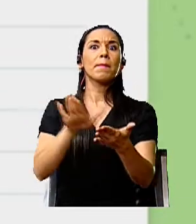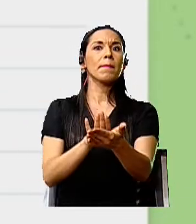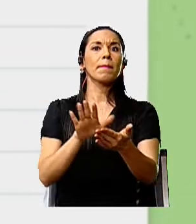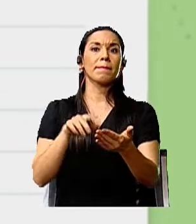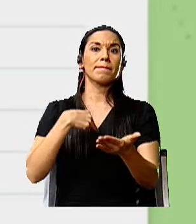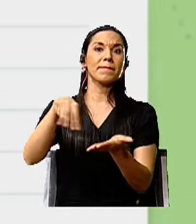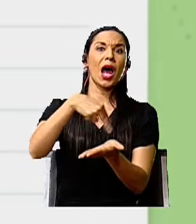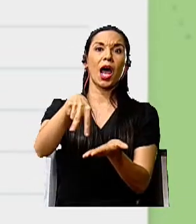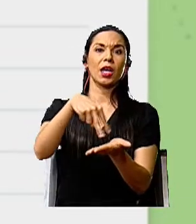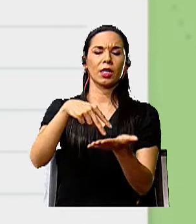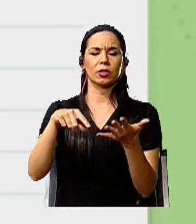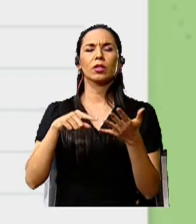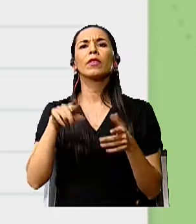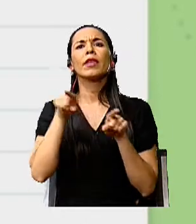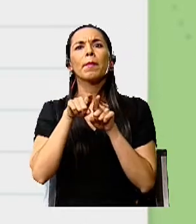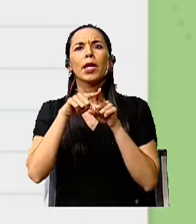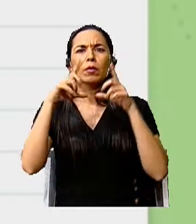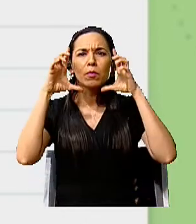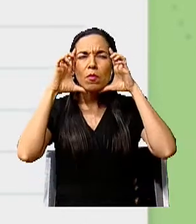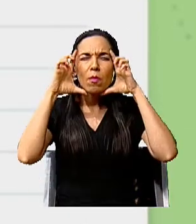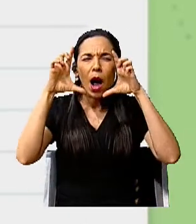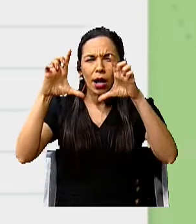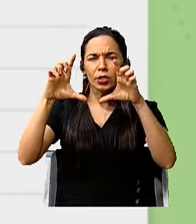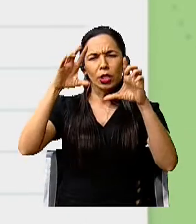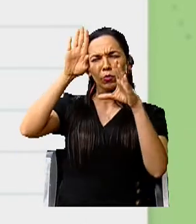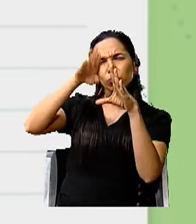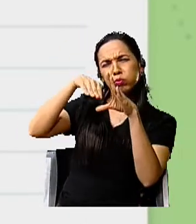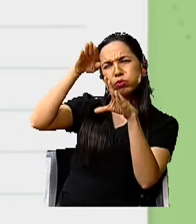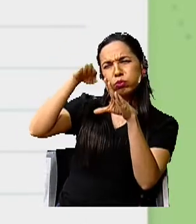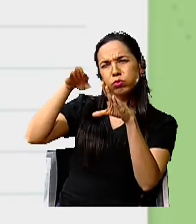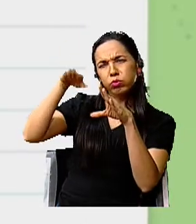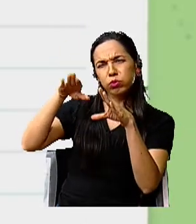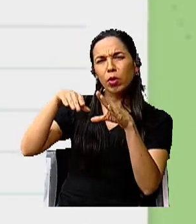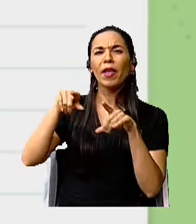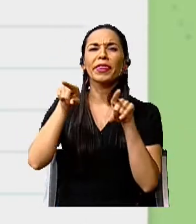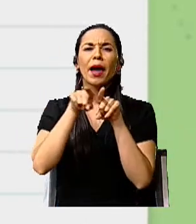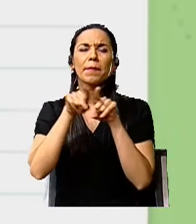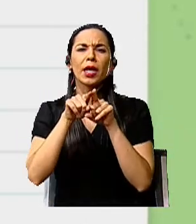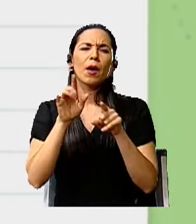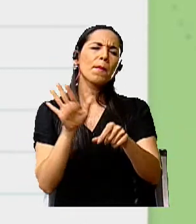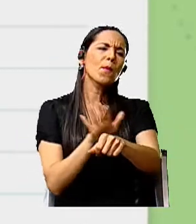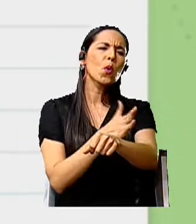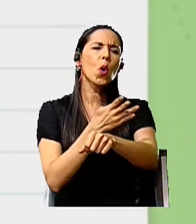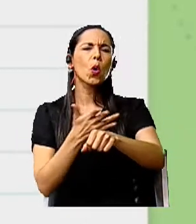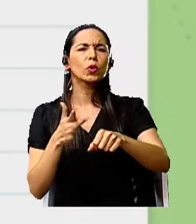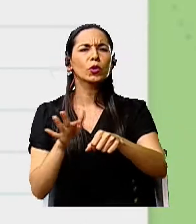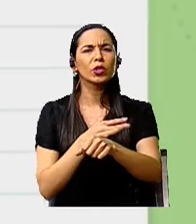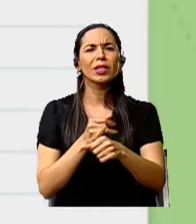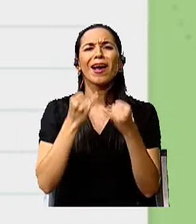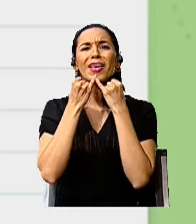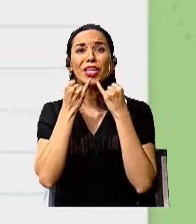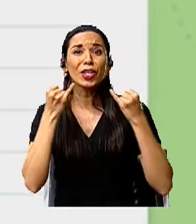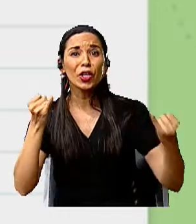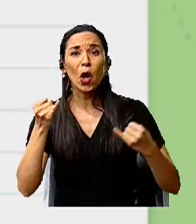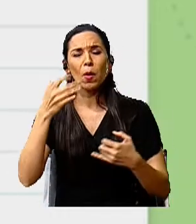máscaras, hacer instrumentos musicales, el idioma y las creencias.